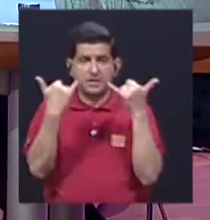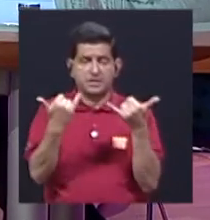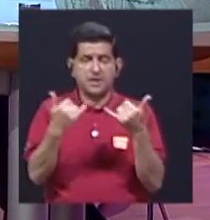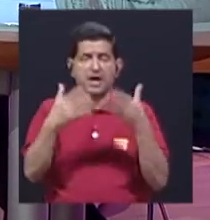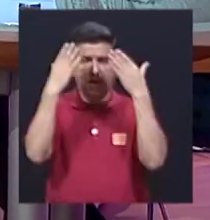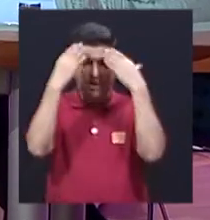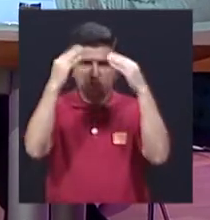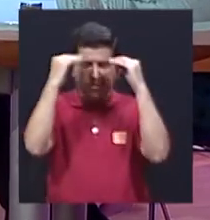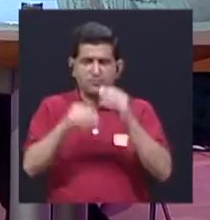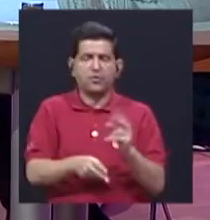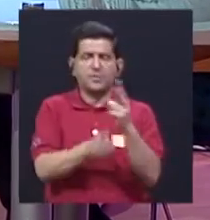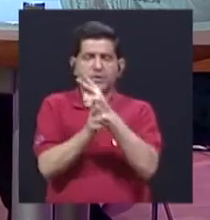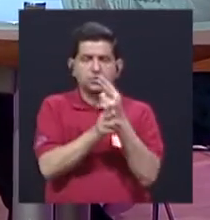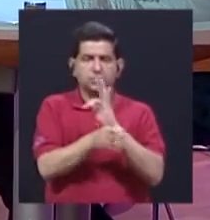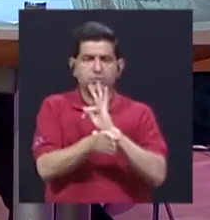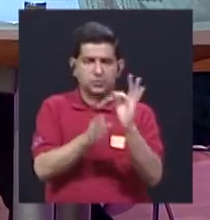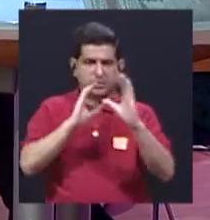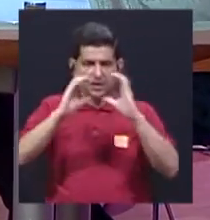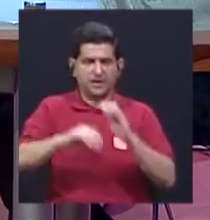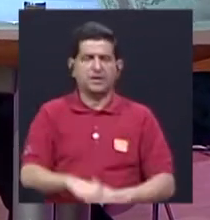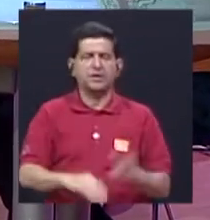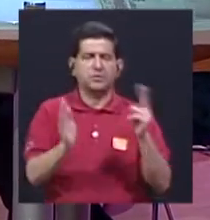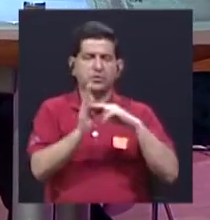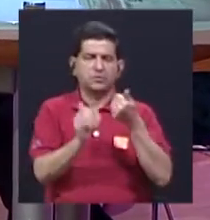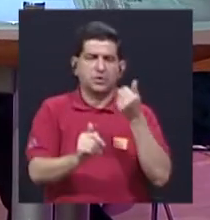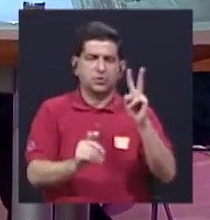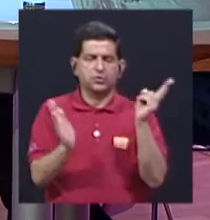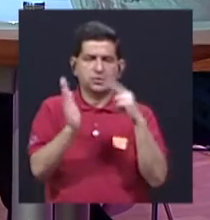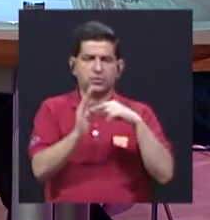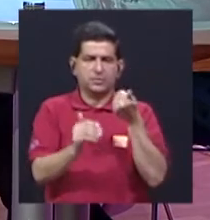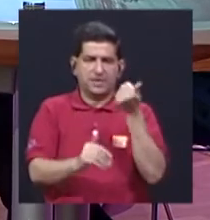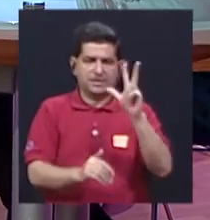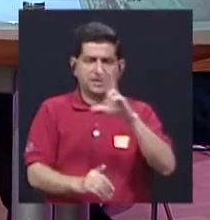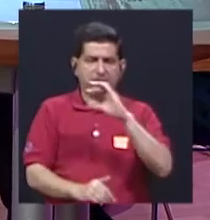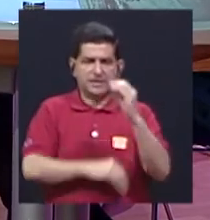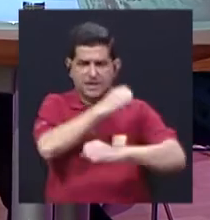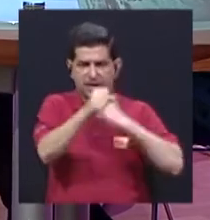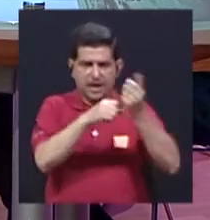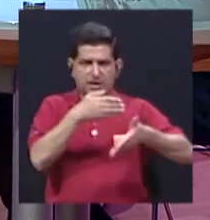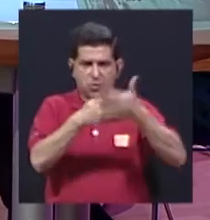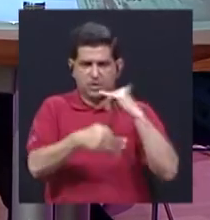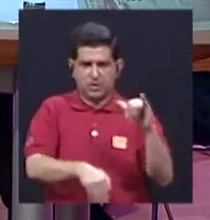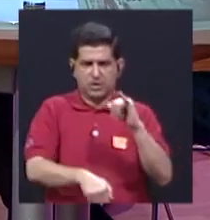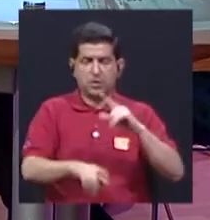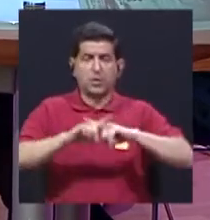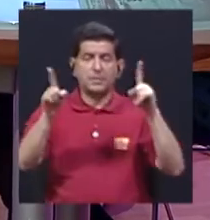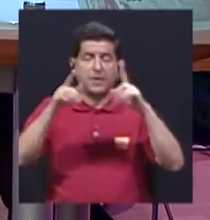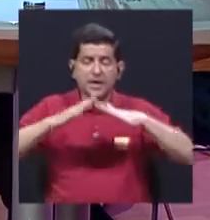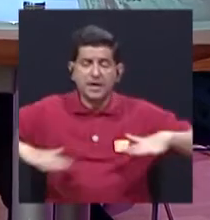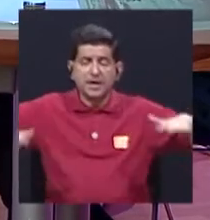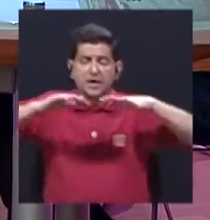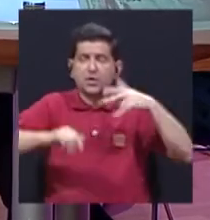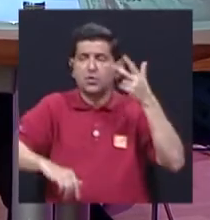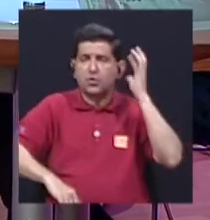determinado por los informes de la SUTEL del 2012, 2013 y el último del año pasado. Pero el espectro